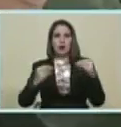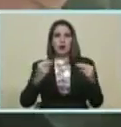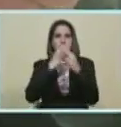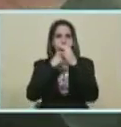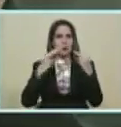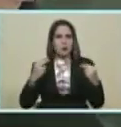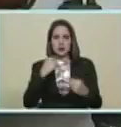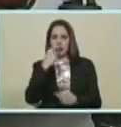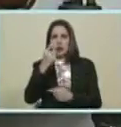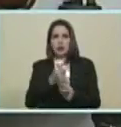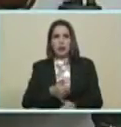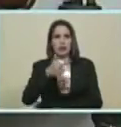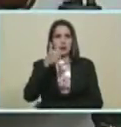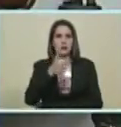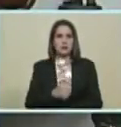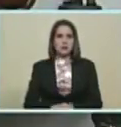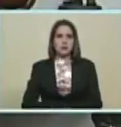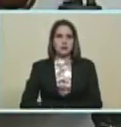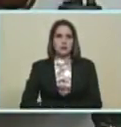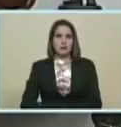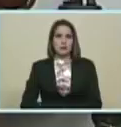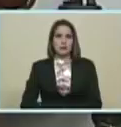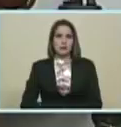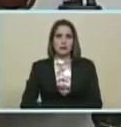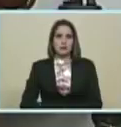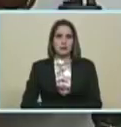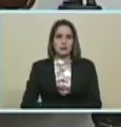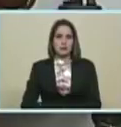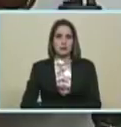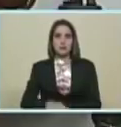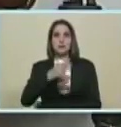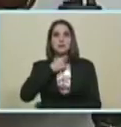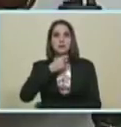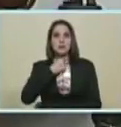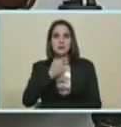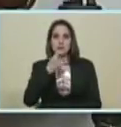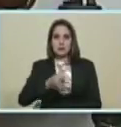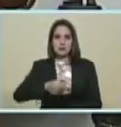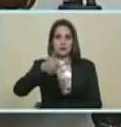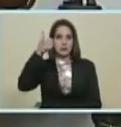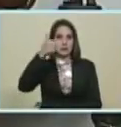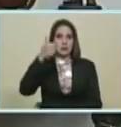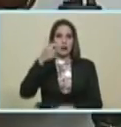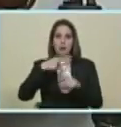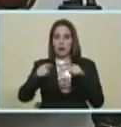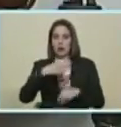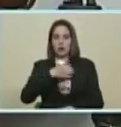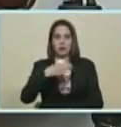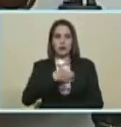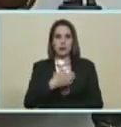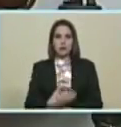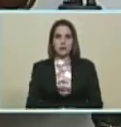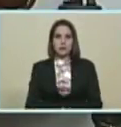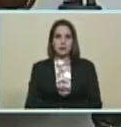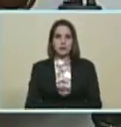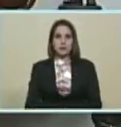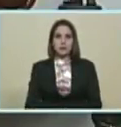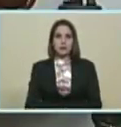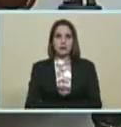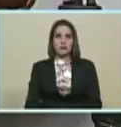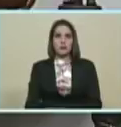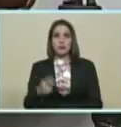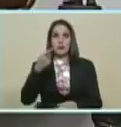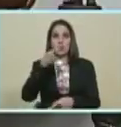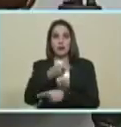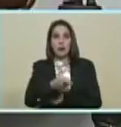...no digo más... ...no digo más... ...me gustaría decir mucho más... ...pero no debo... ...debemos